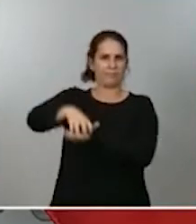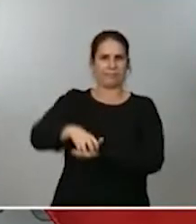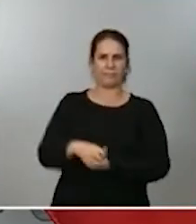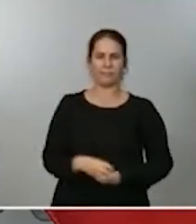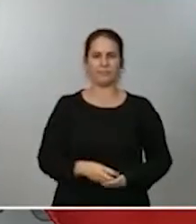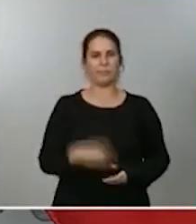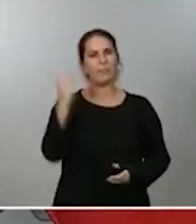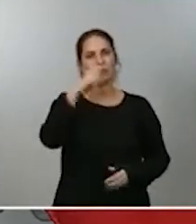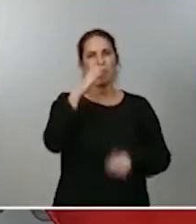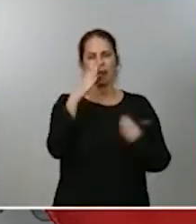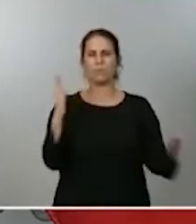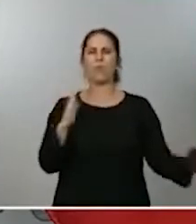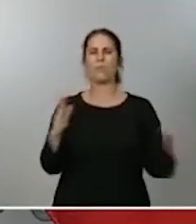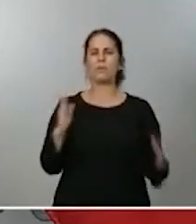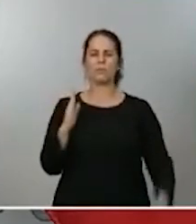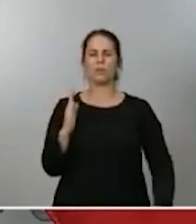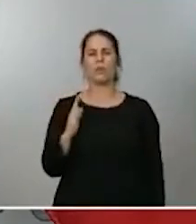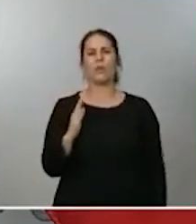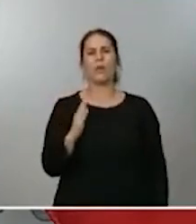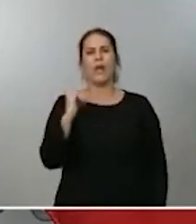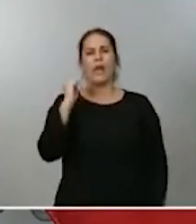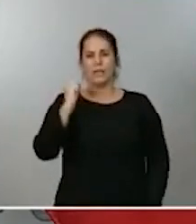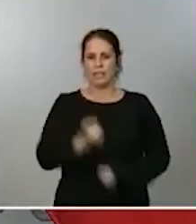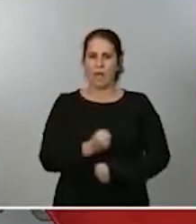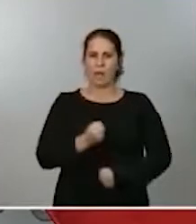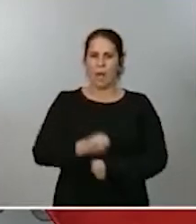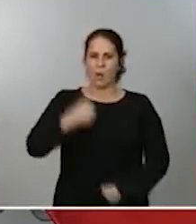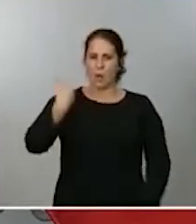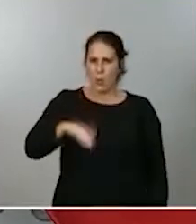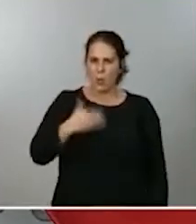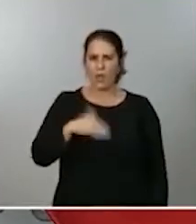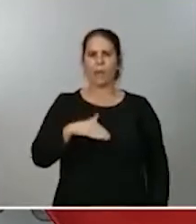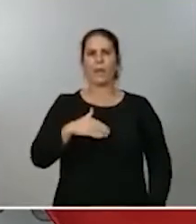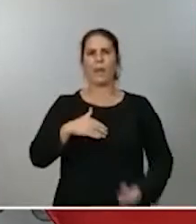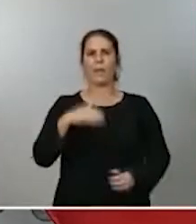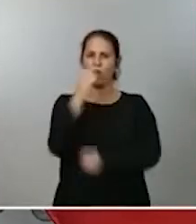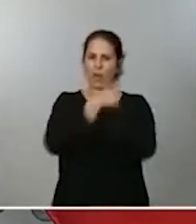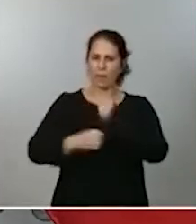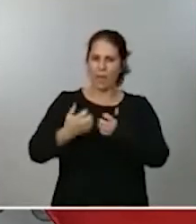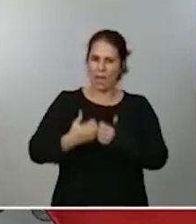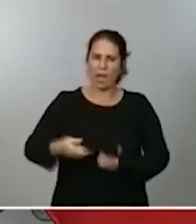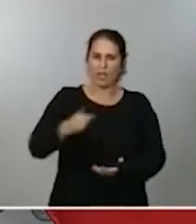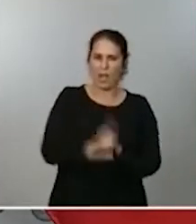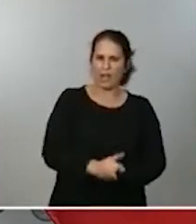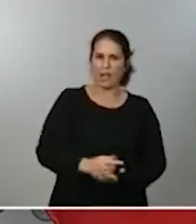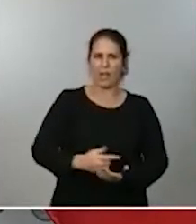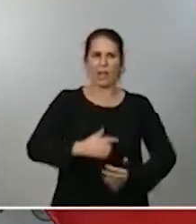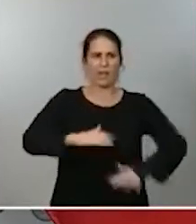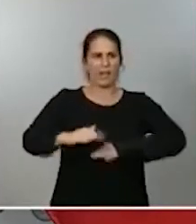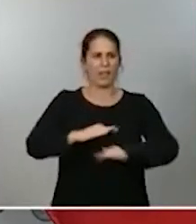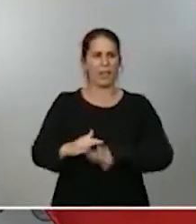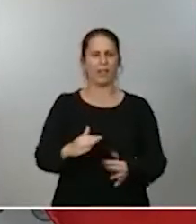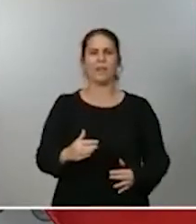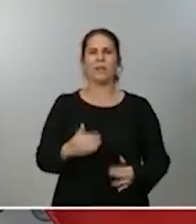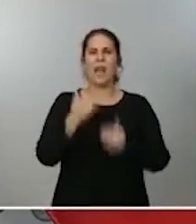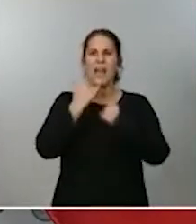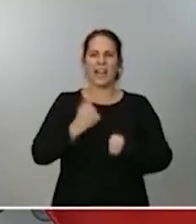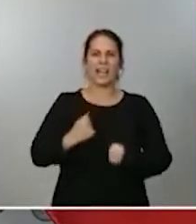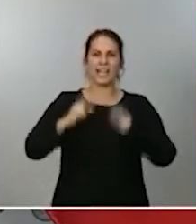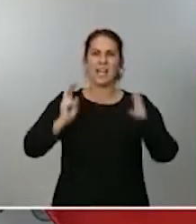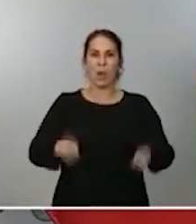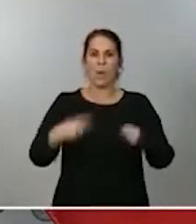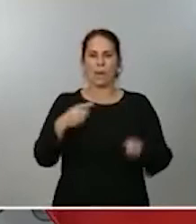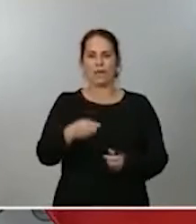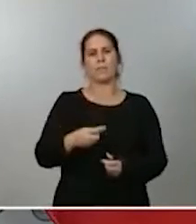emprendemos una tarea ingente, de reactivación de la economía, de despliegue de las energías renovables como palanca para